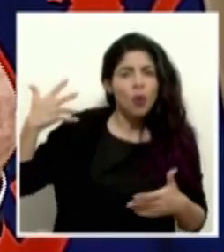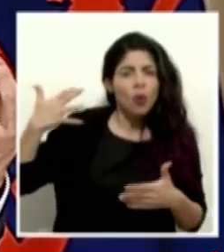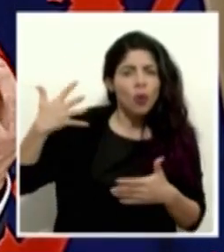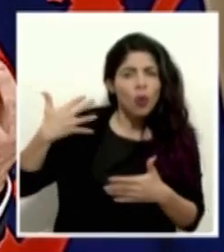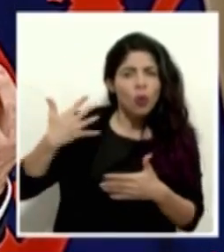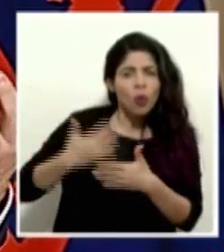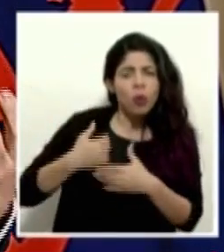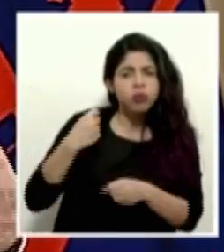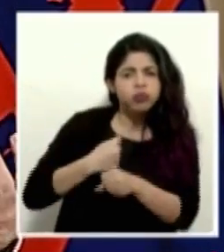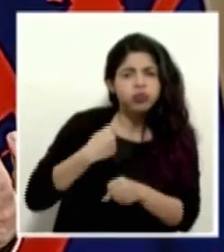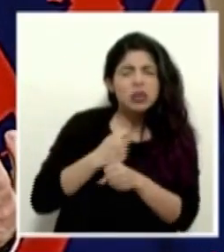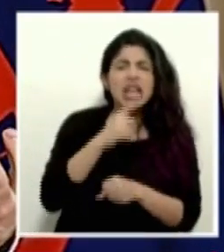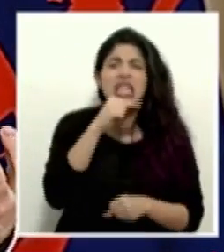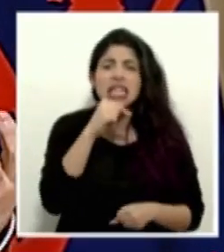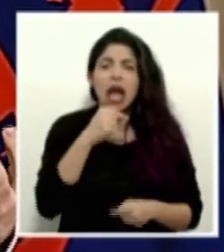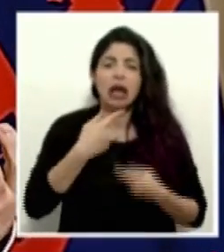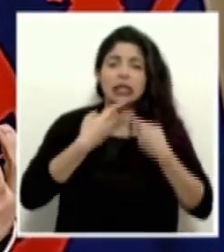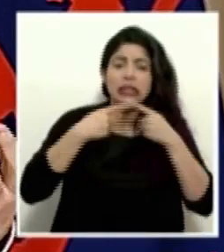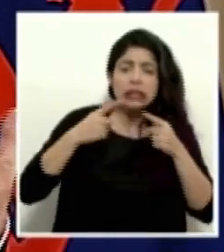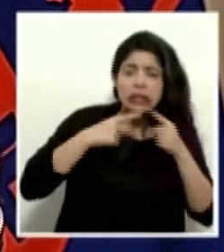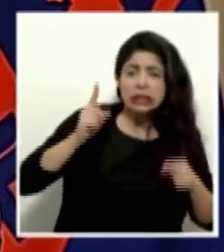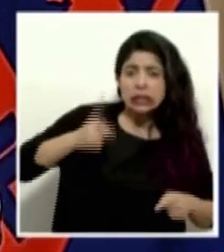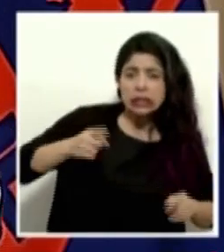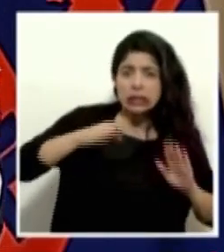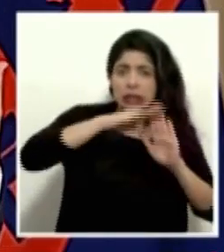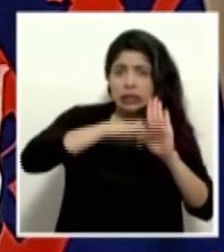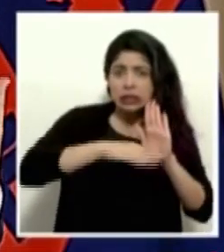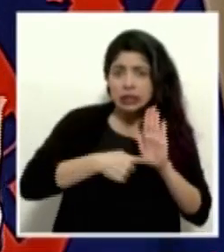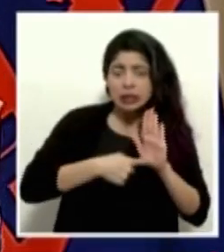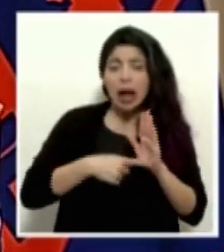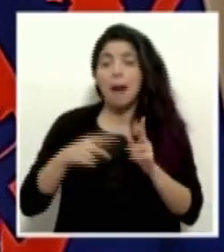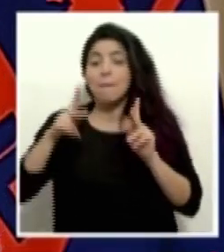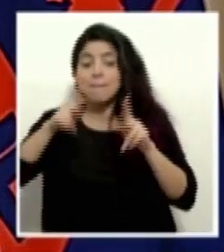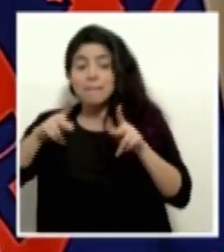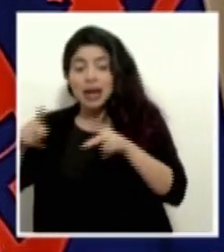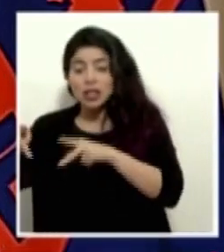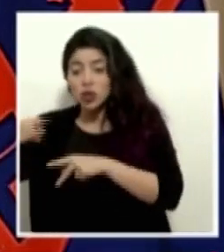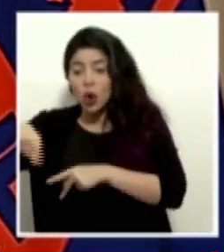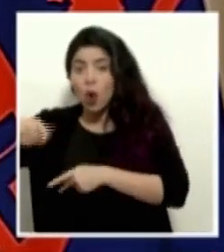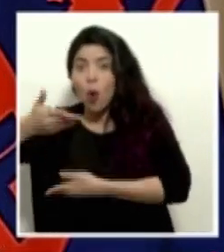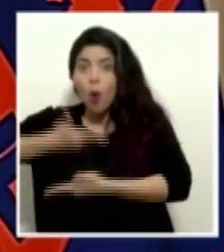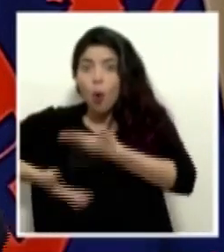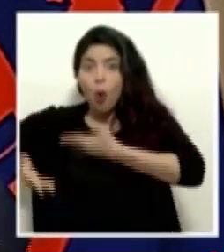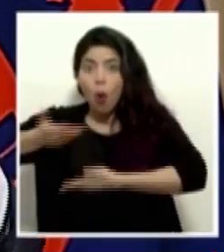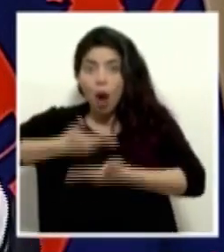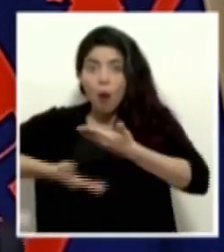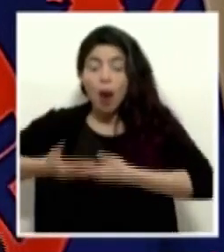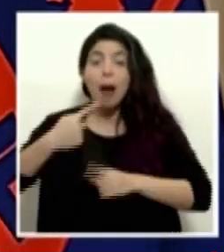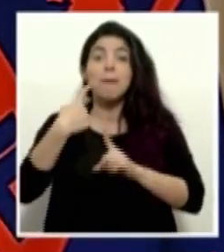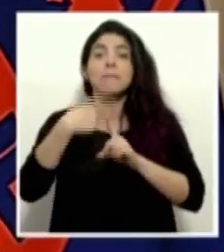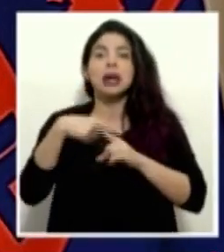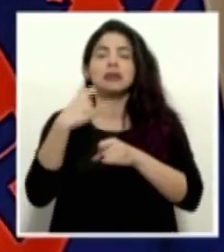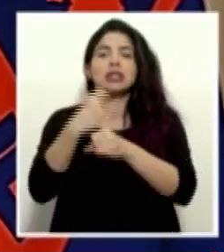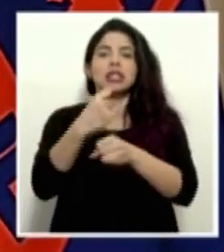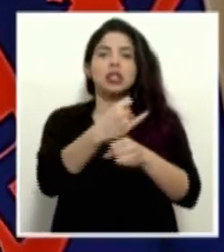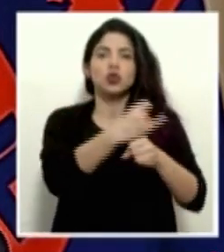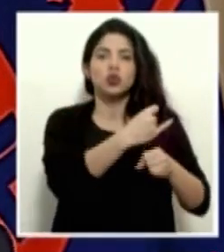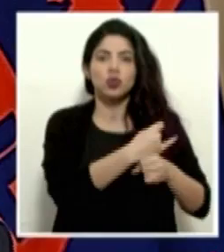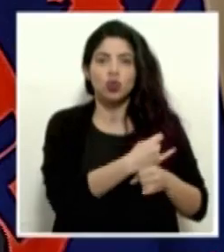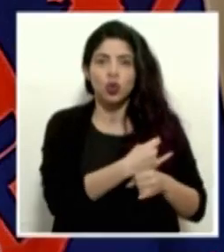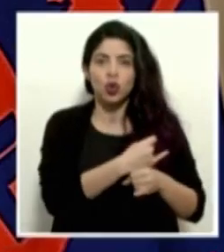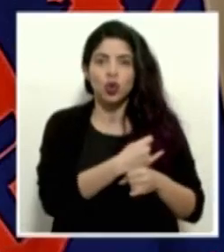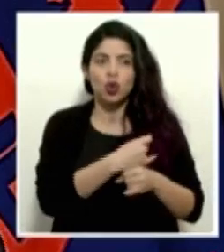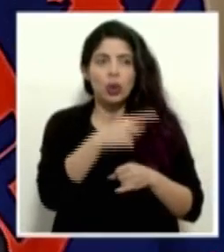entre las directrices que se emiten, la ciudadanía colaborando, y las instituciones